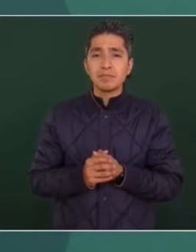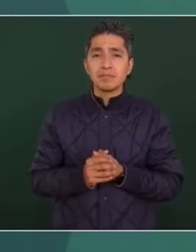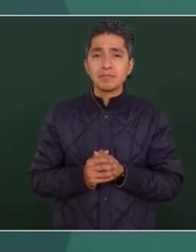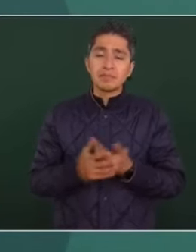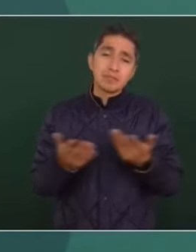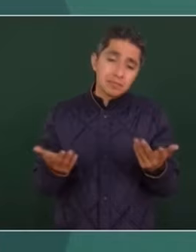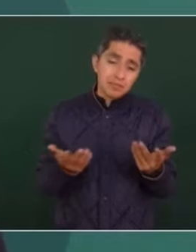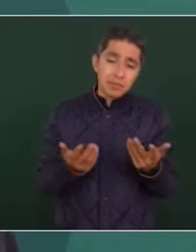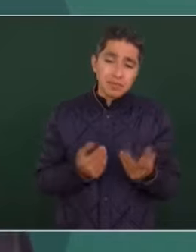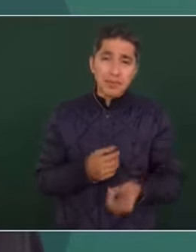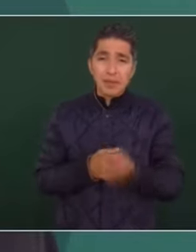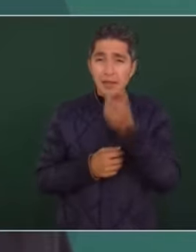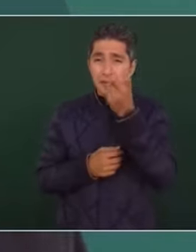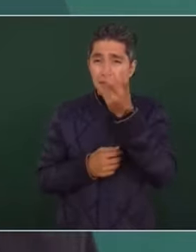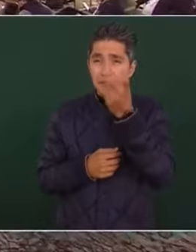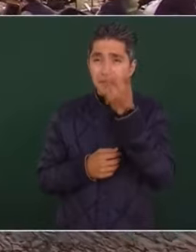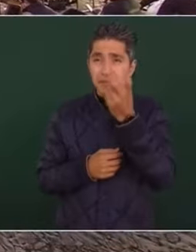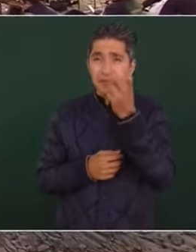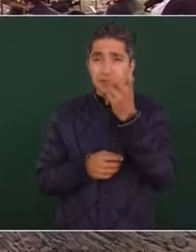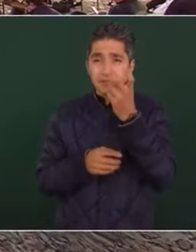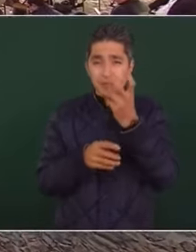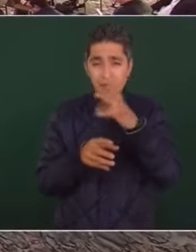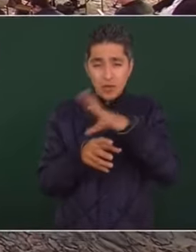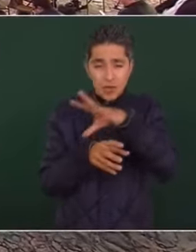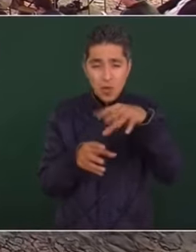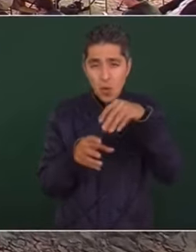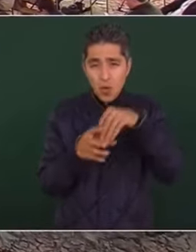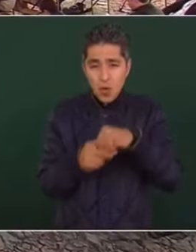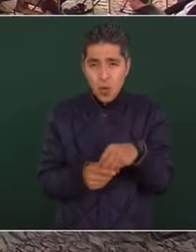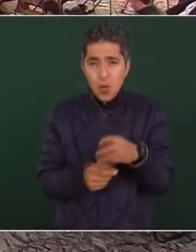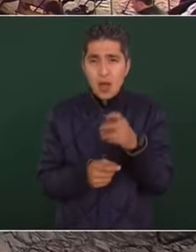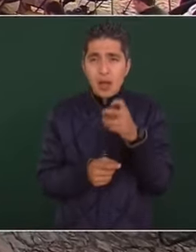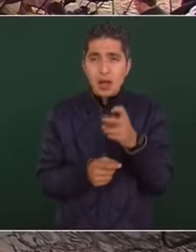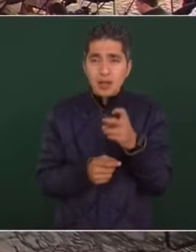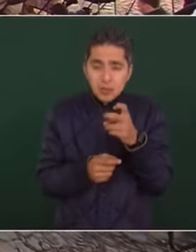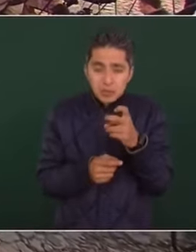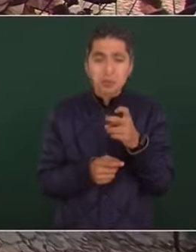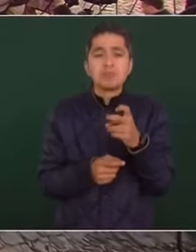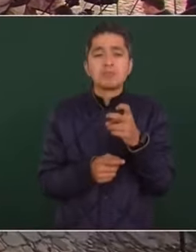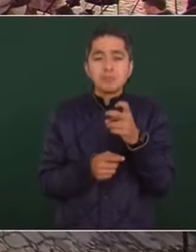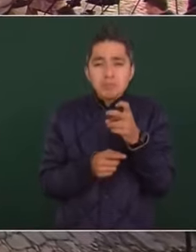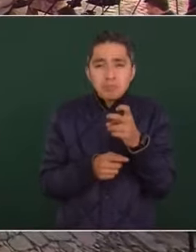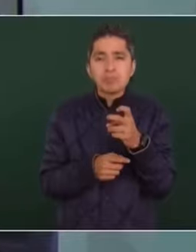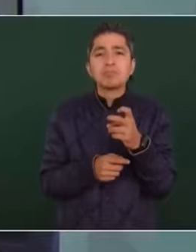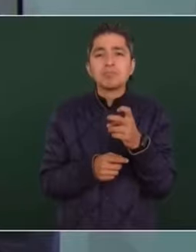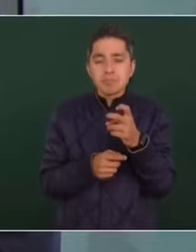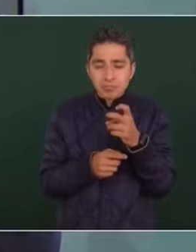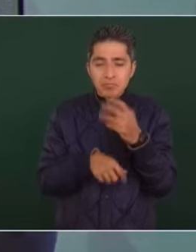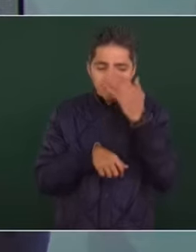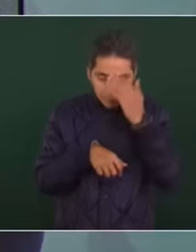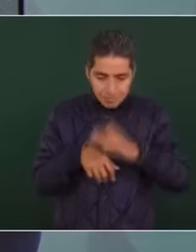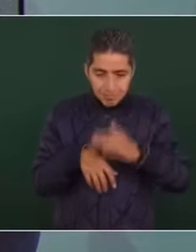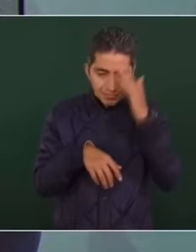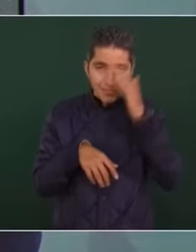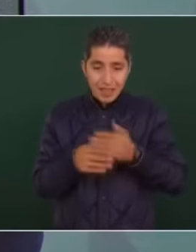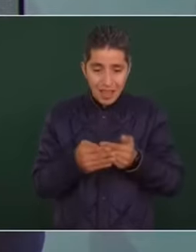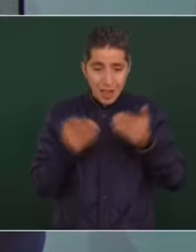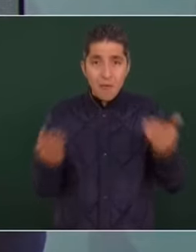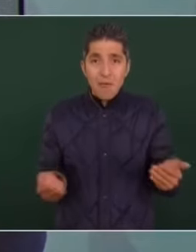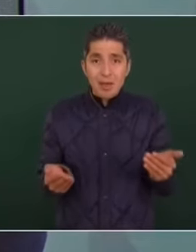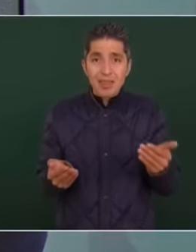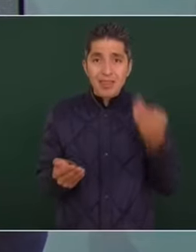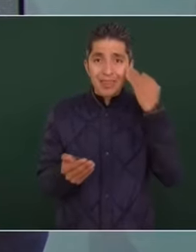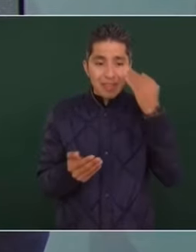Entonces, todo esto es muy aleccionador. Estamos viviendo tiempos interesantes,